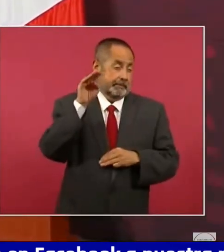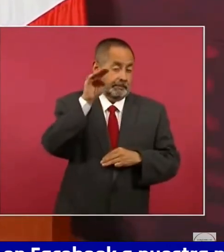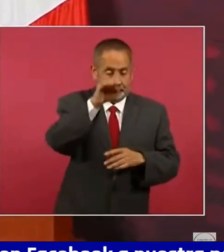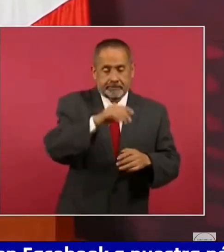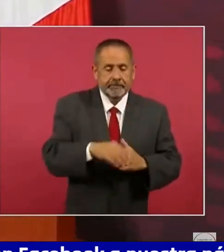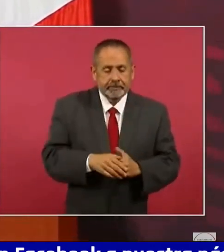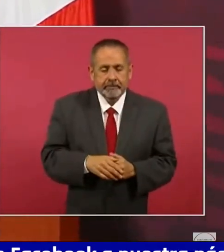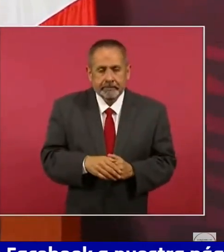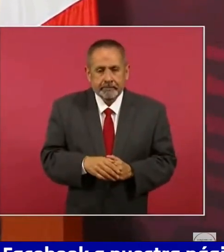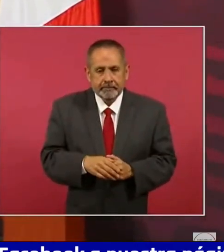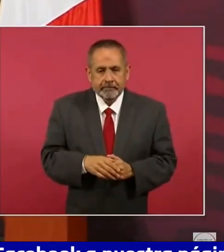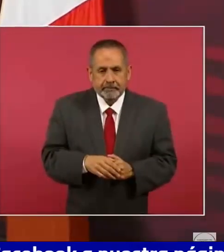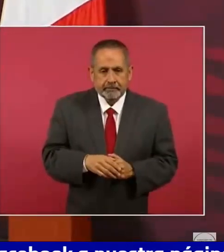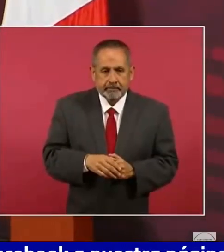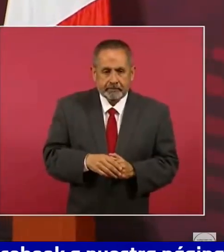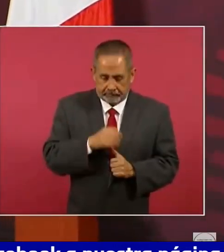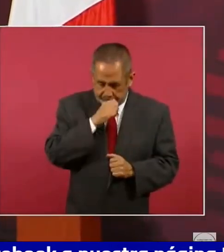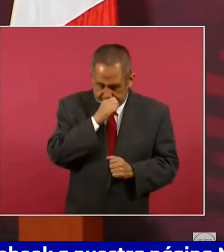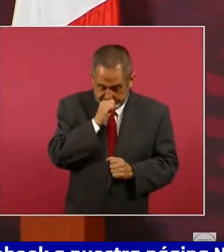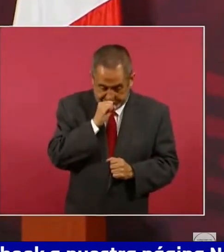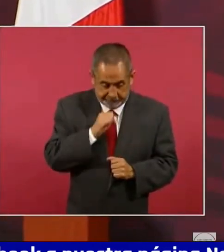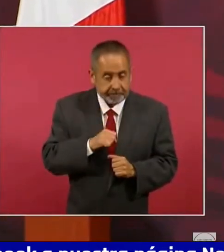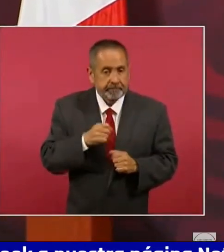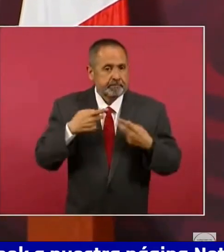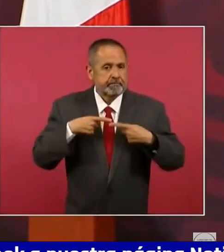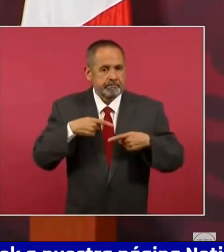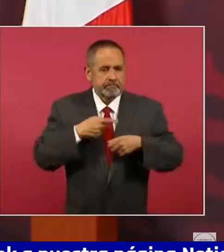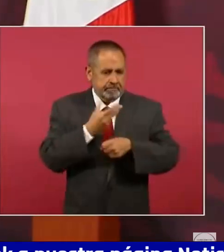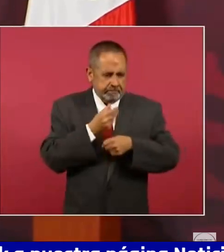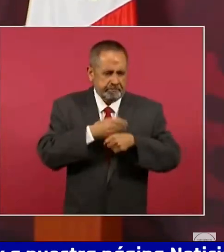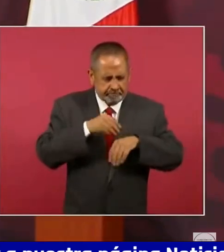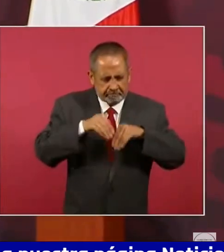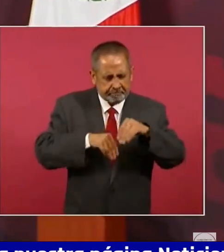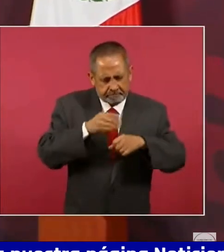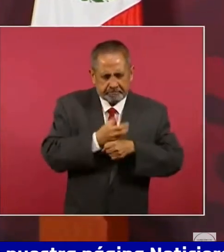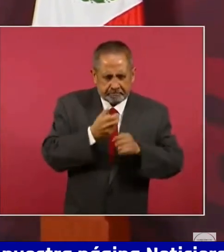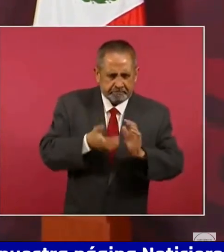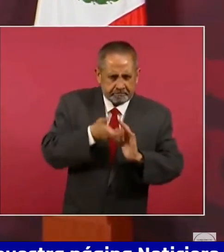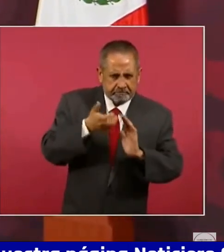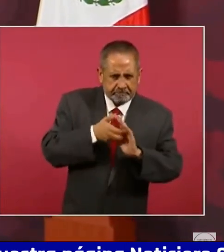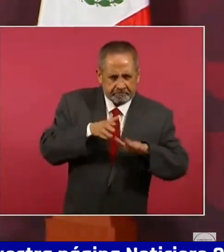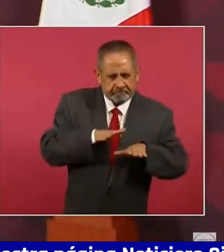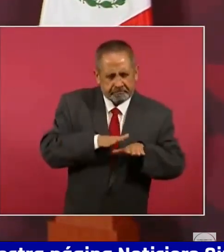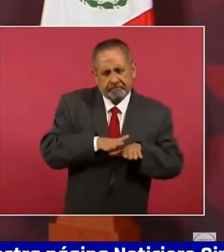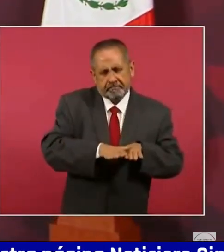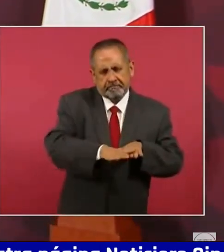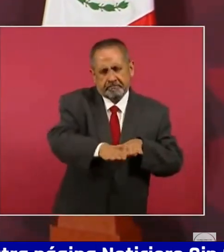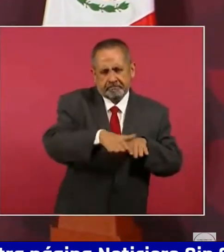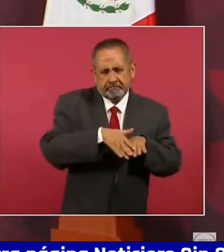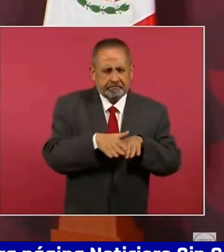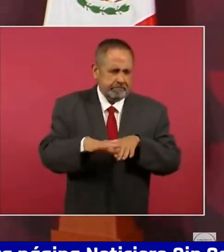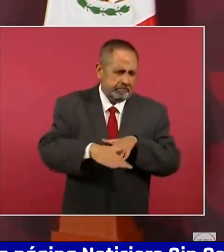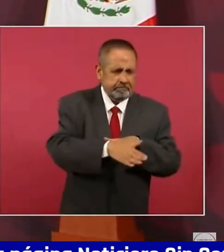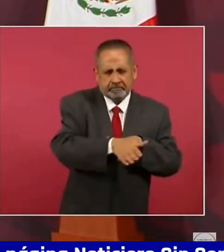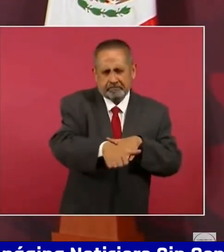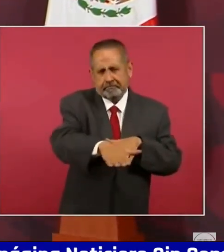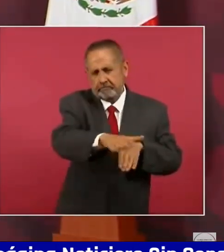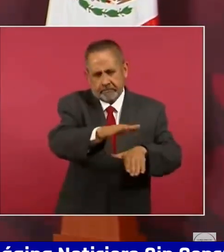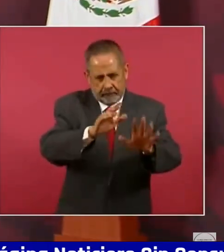Los camineros que hacen estas obras